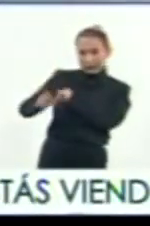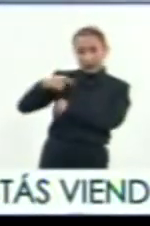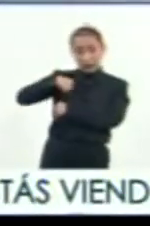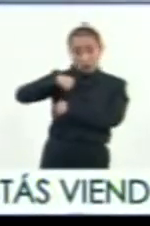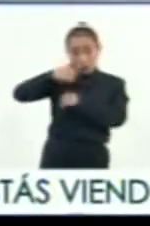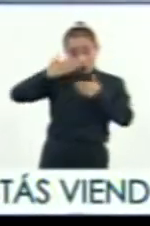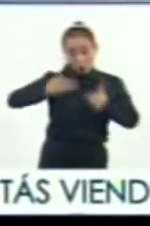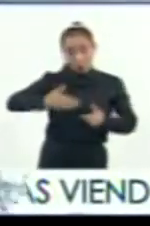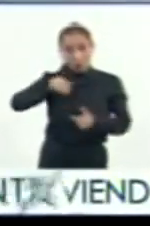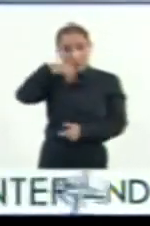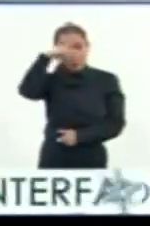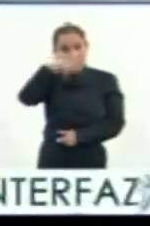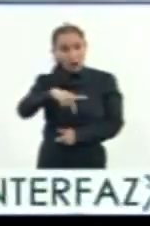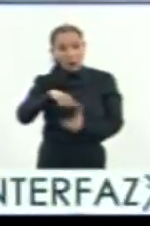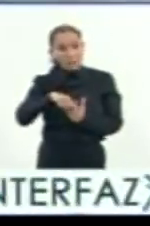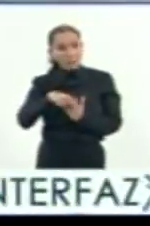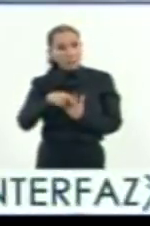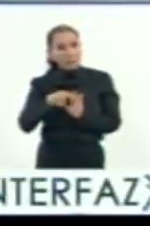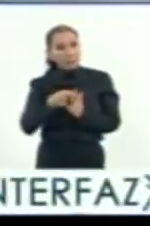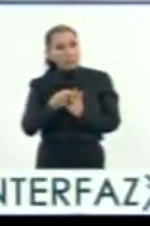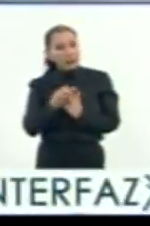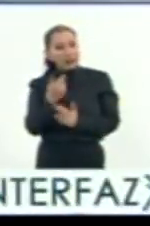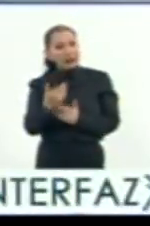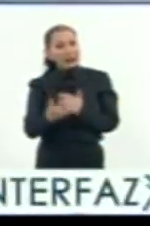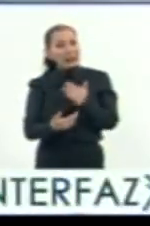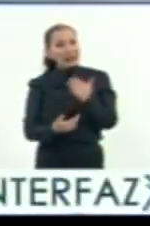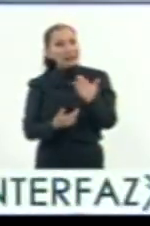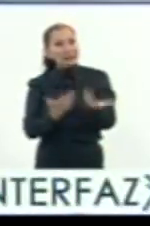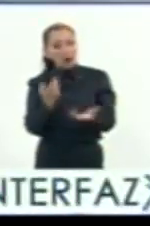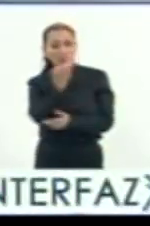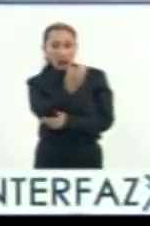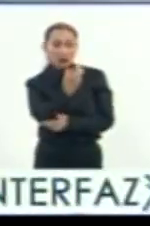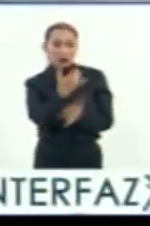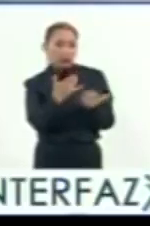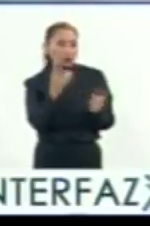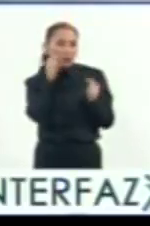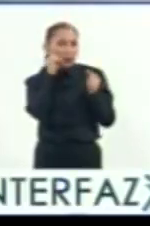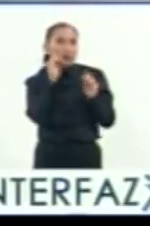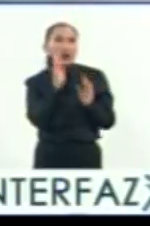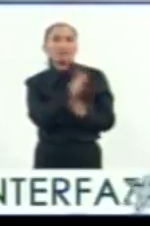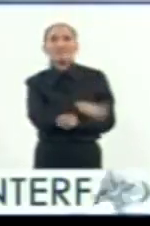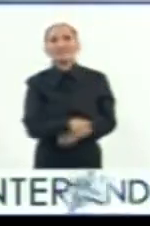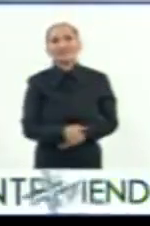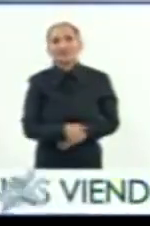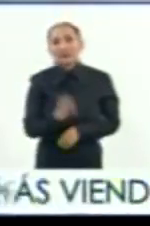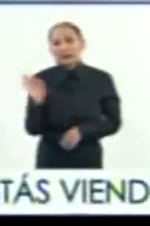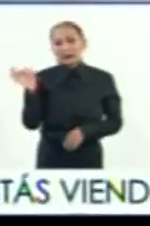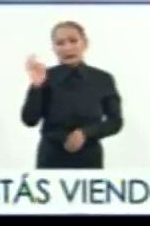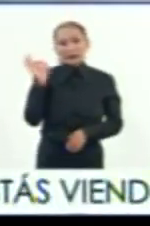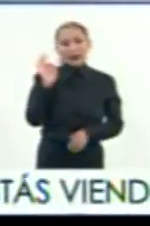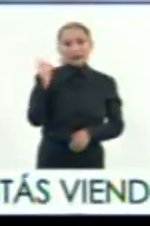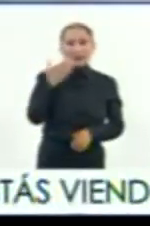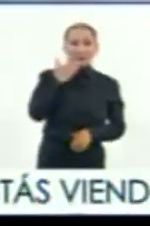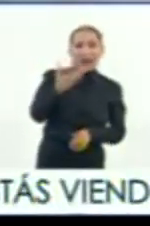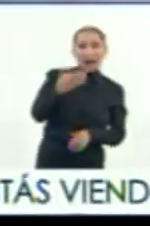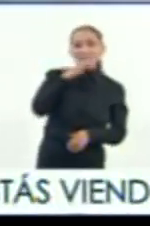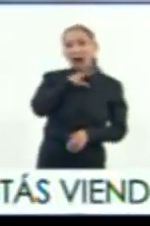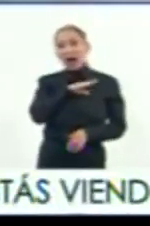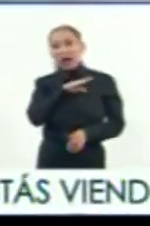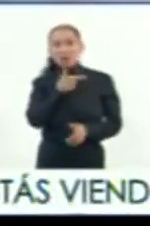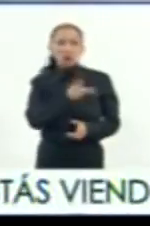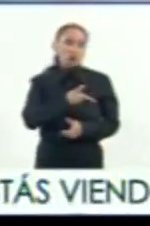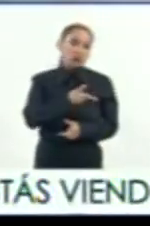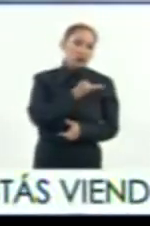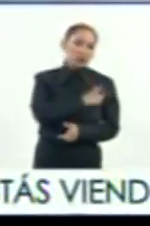mexicano está surgiendo de alguna forma con esto. Independientemente si estamos a favor o en